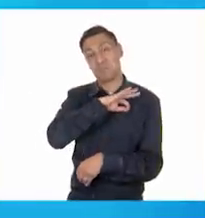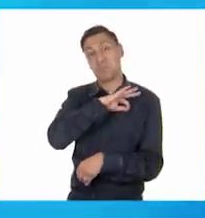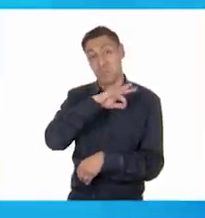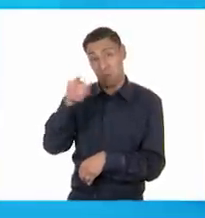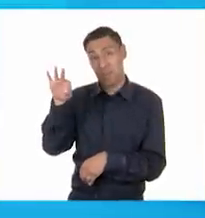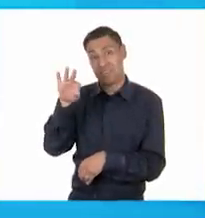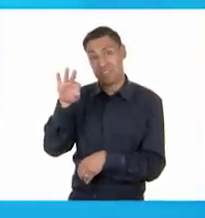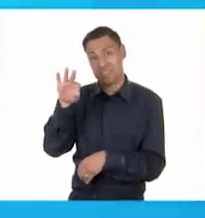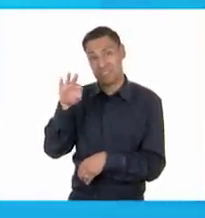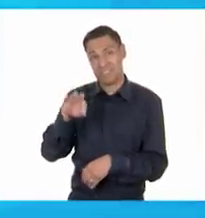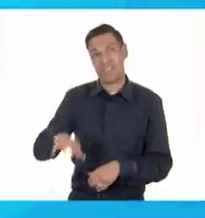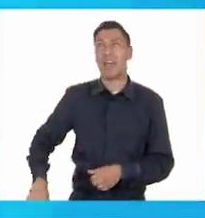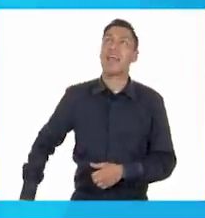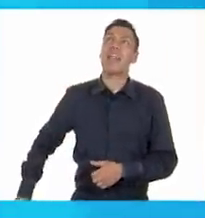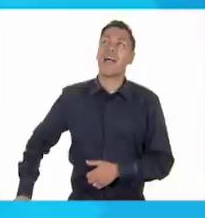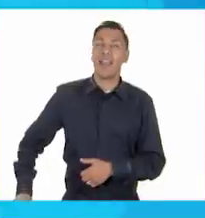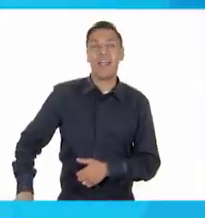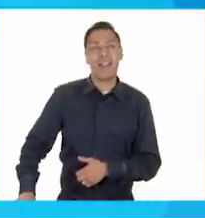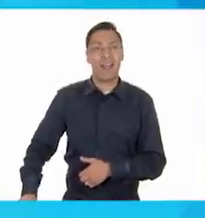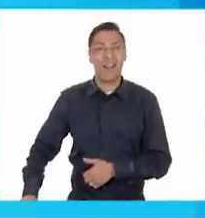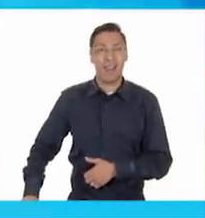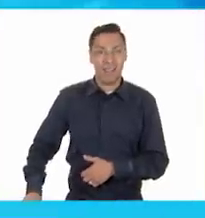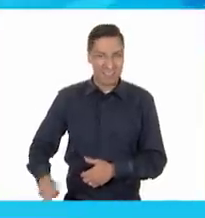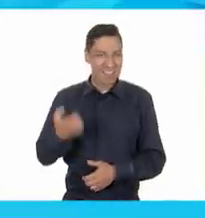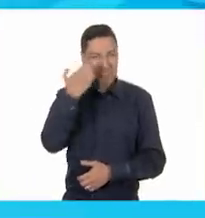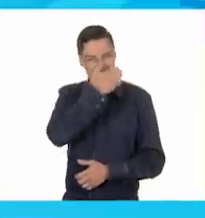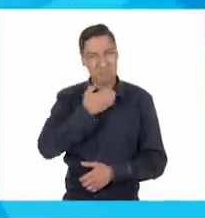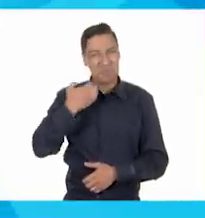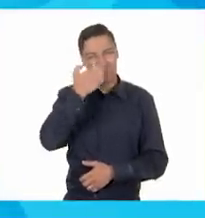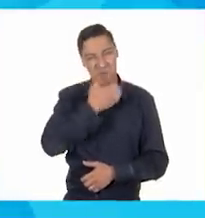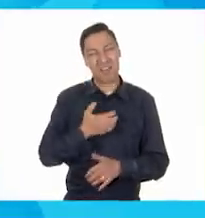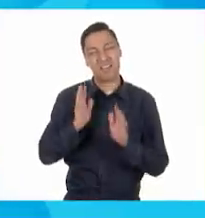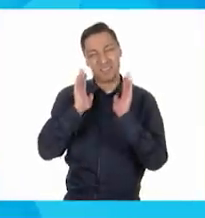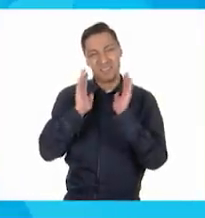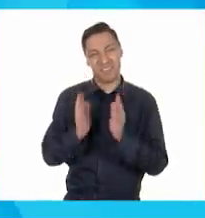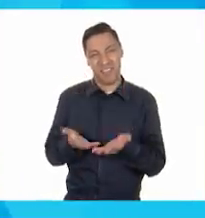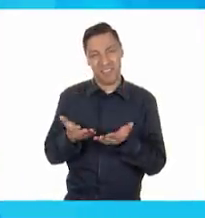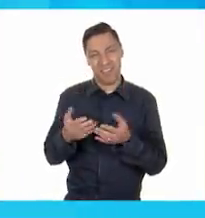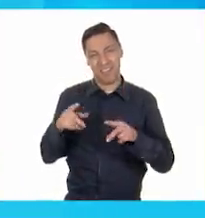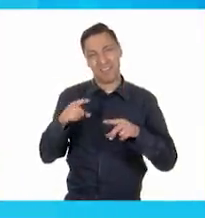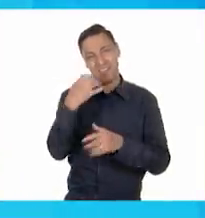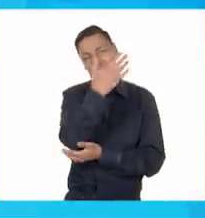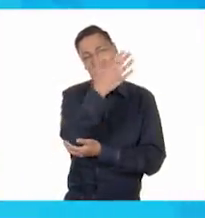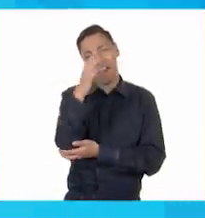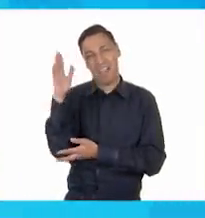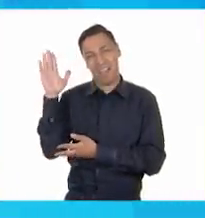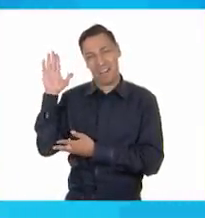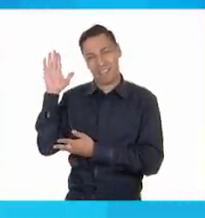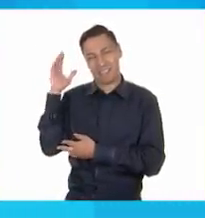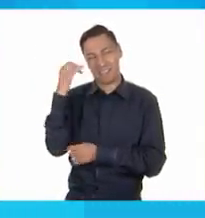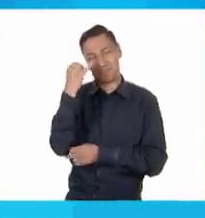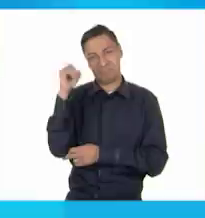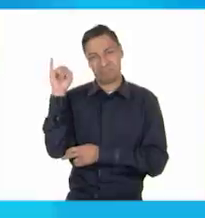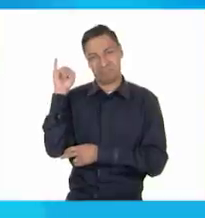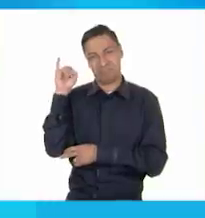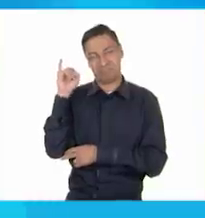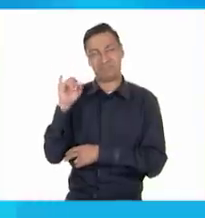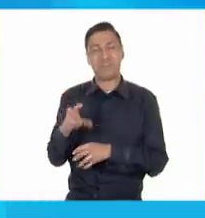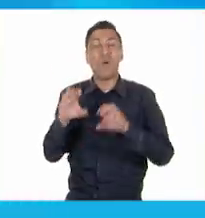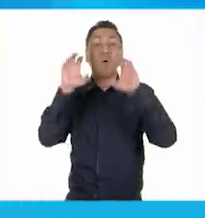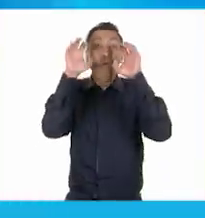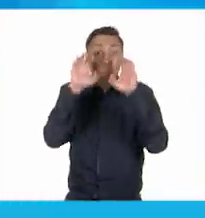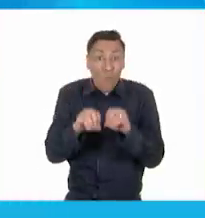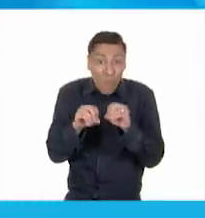empezábamos a ir a la escuela? ¿Sí? Qué divertido era, ¿verdad? No todo mundo nos acordamos, ¿verdad? O a lo mejor tenemos